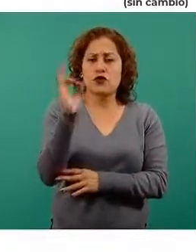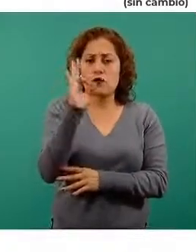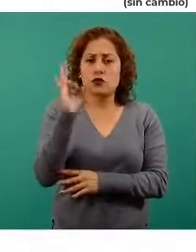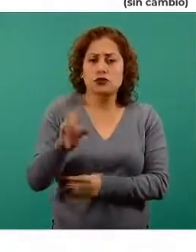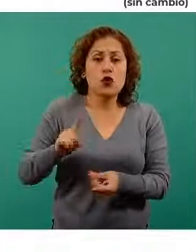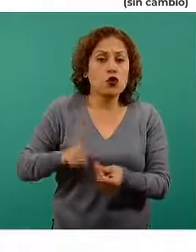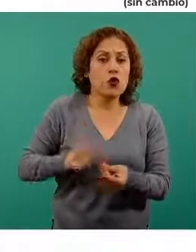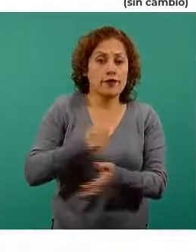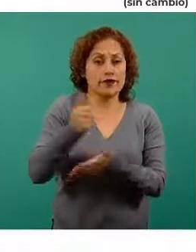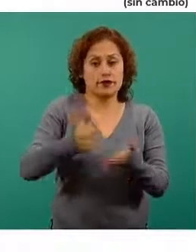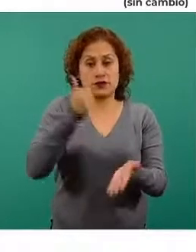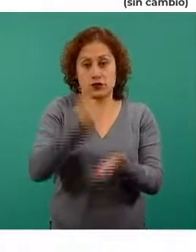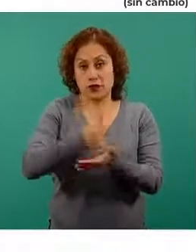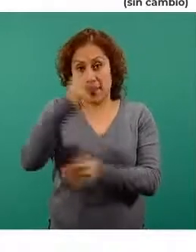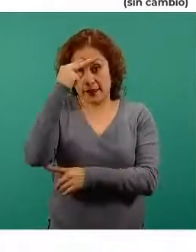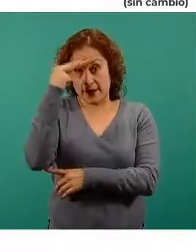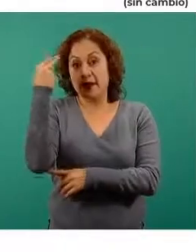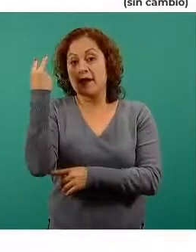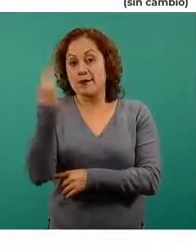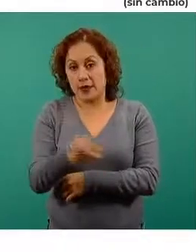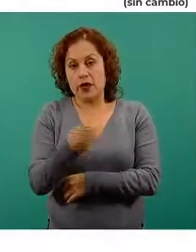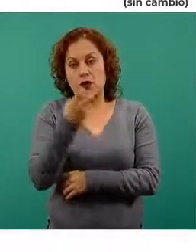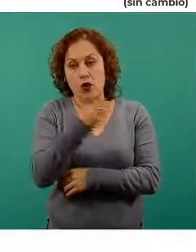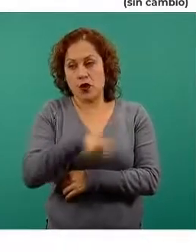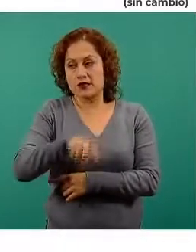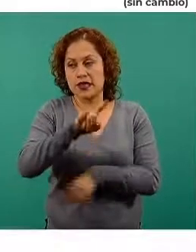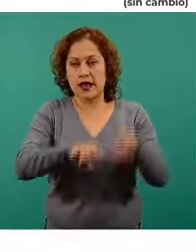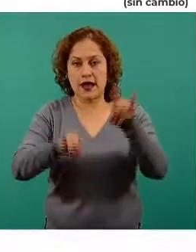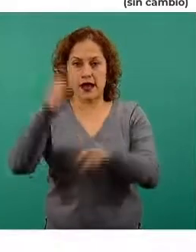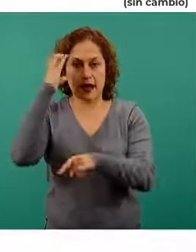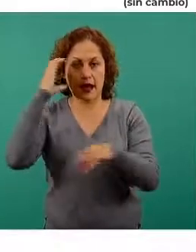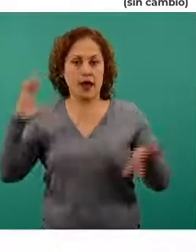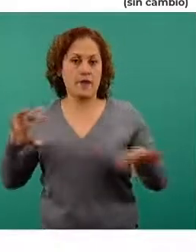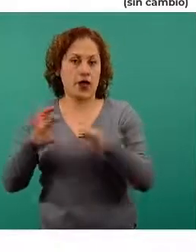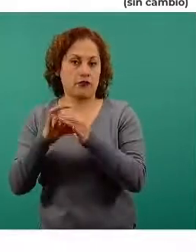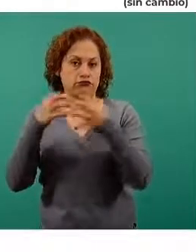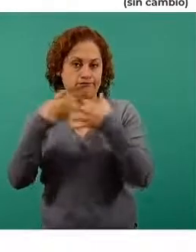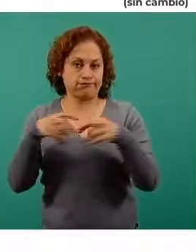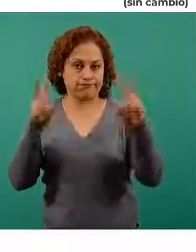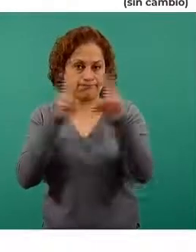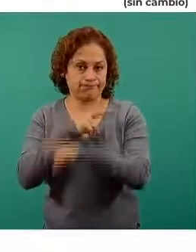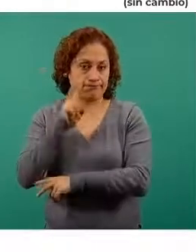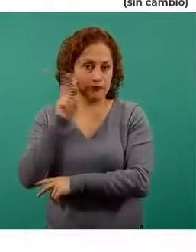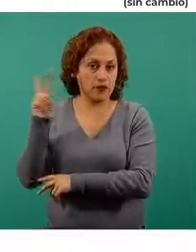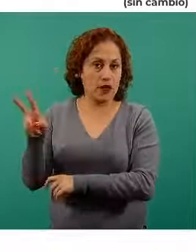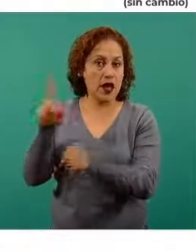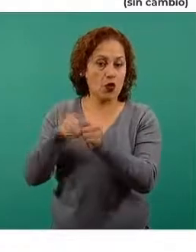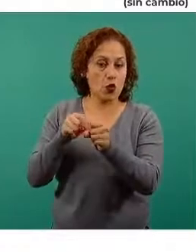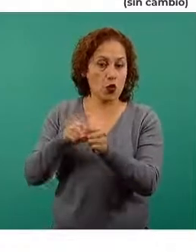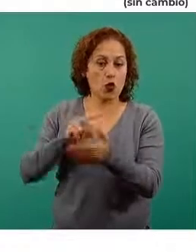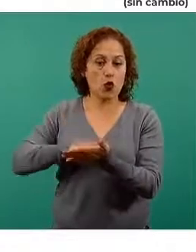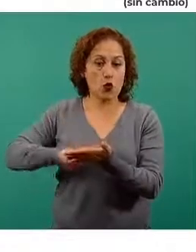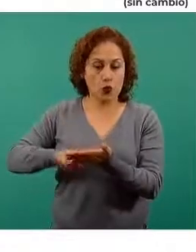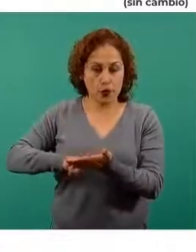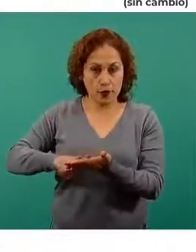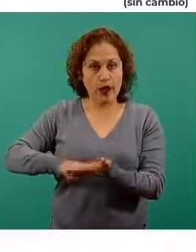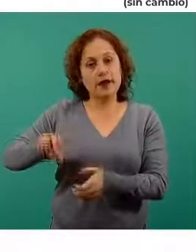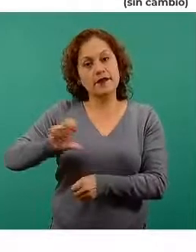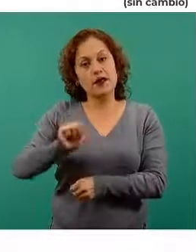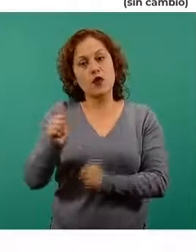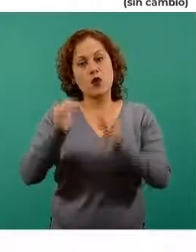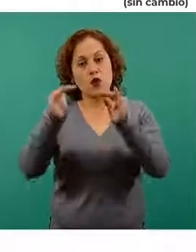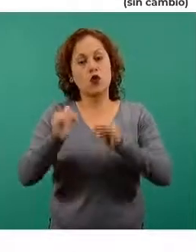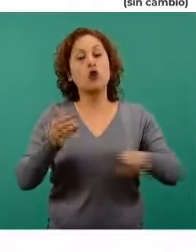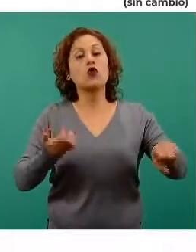ciento de su ocupación de camas con respirador mecánico, se observa en el mapa en color verde, tenemos siete entidades federativas